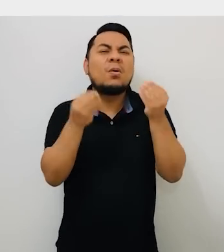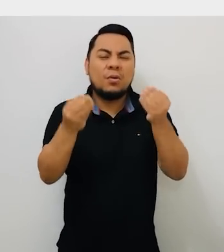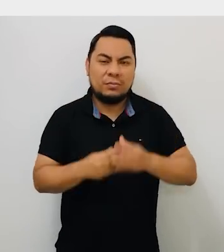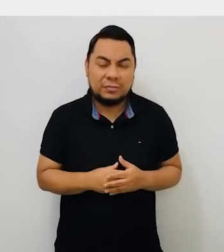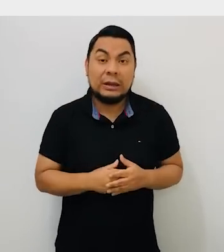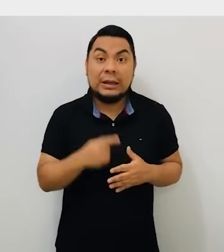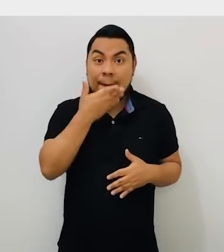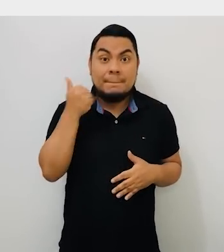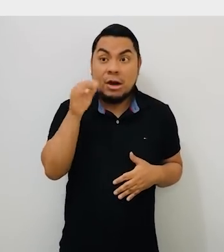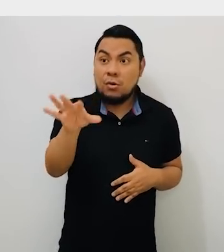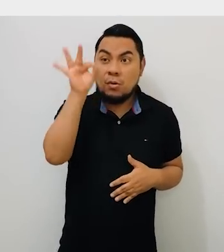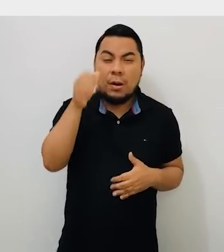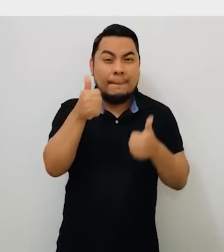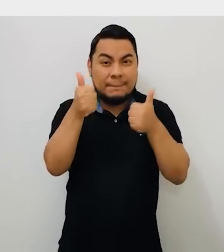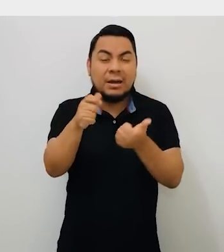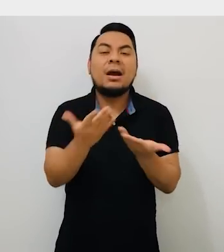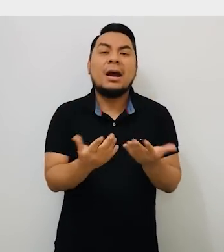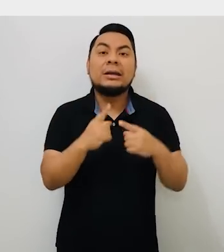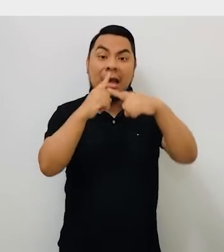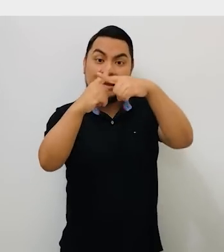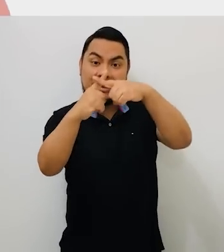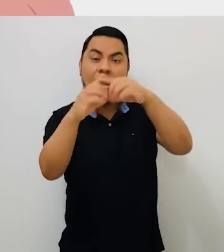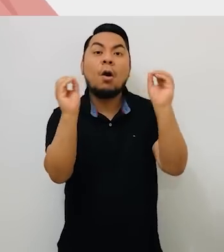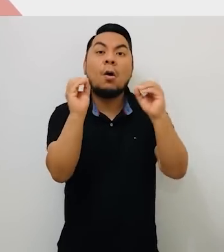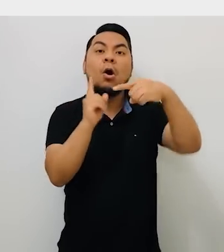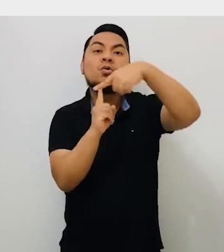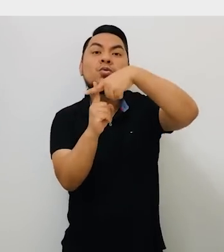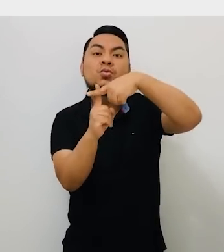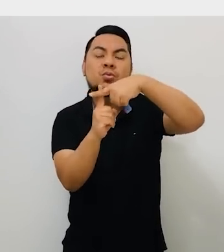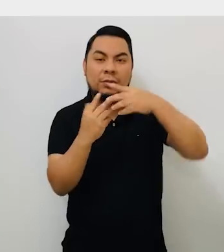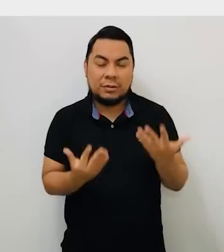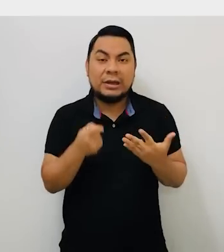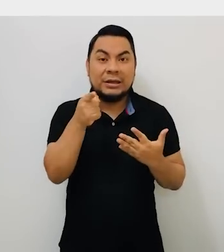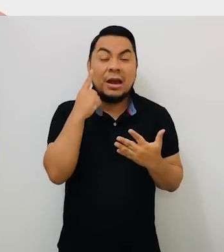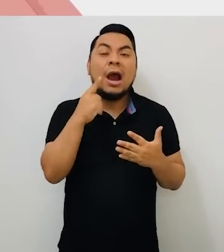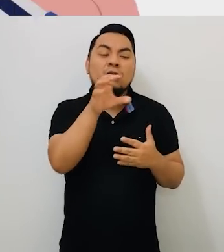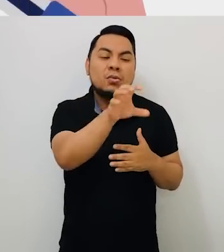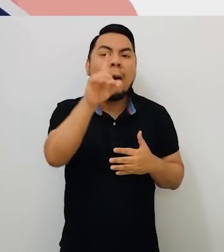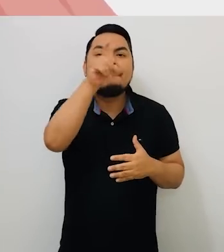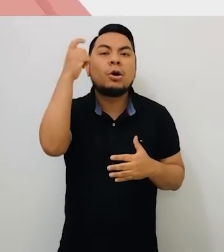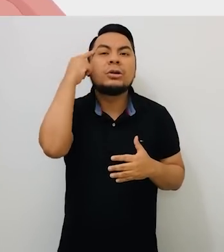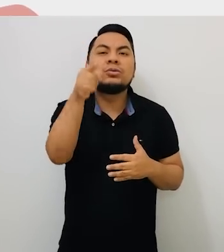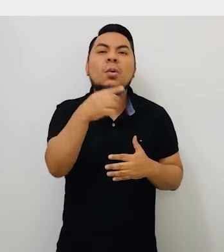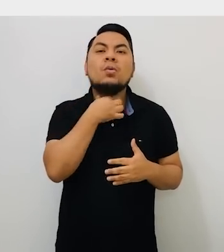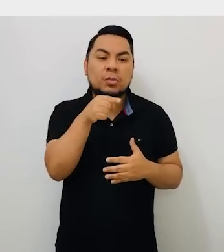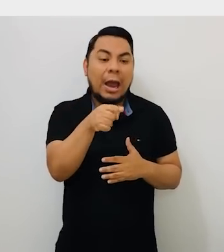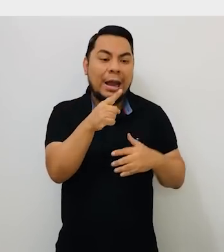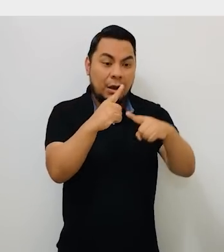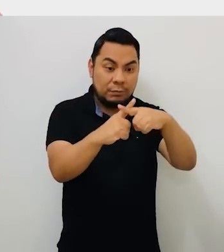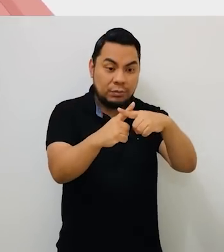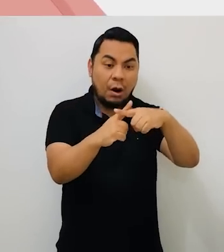La manera de elegir correctamente es marcando con un aspa o una cruz el símbolo de la organización